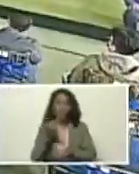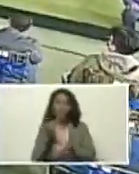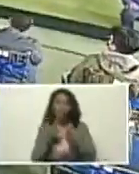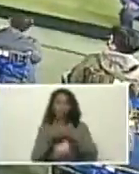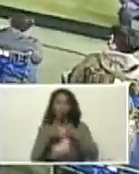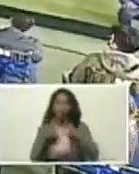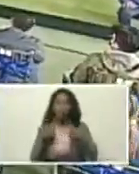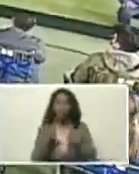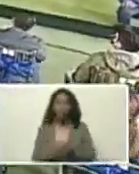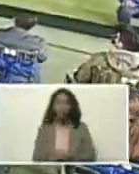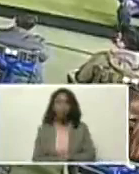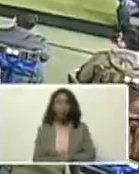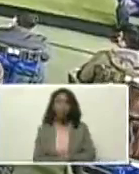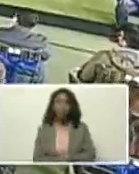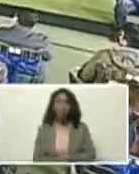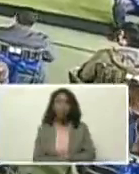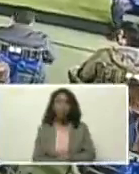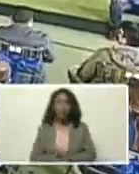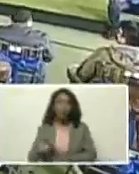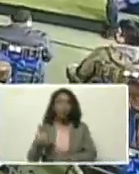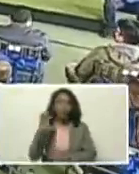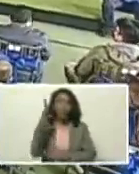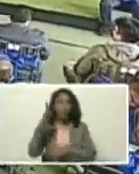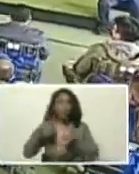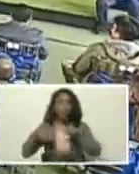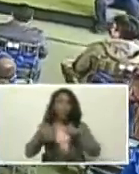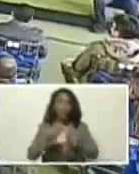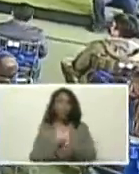todo, quinto lugar,